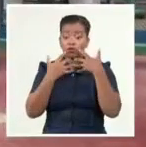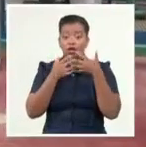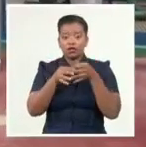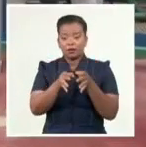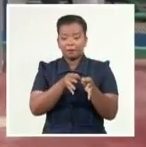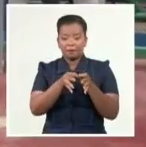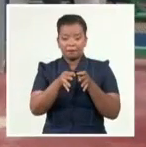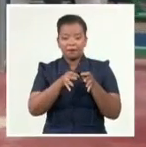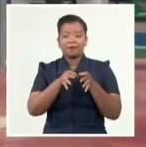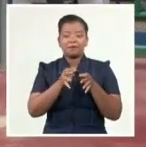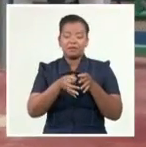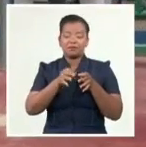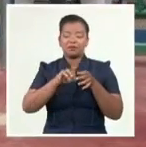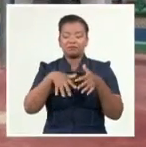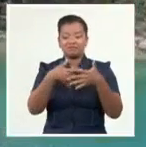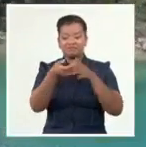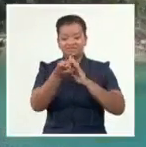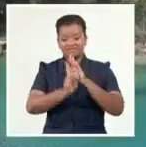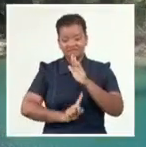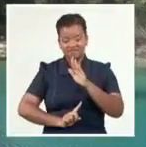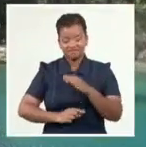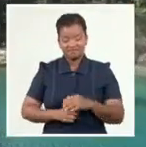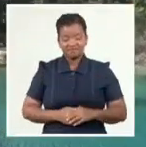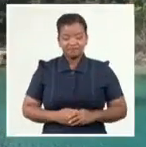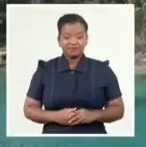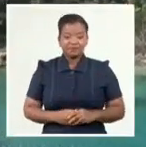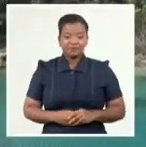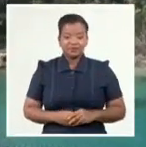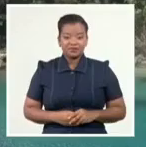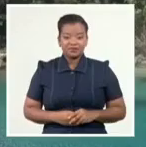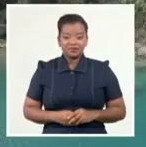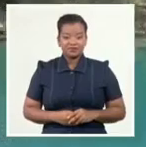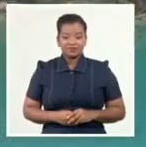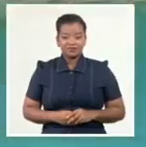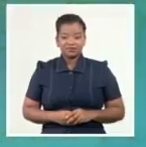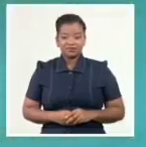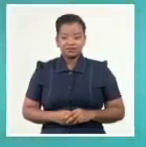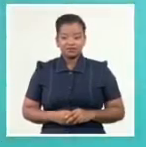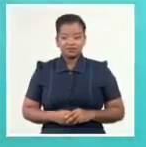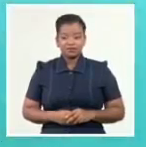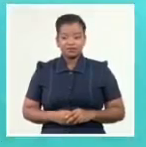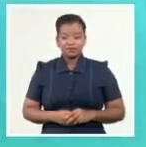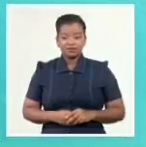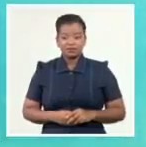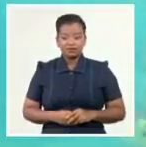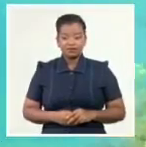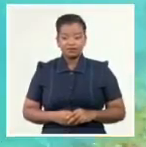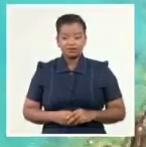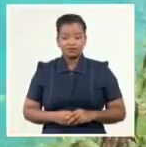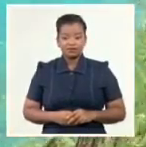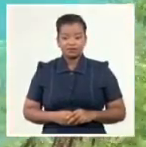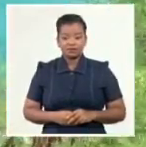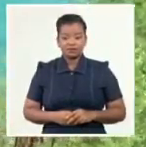térmica en esta central de Santa Cruz del Norte. Wilmer Rodríguez Fernández, Sistema Informativo de la Televisión Cubana.